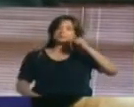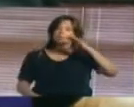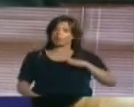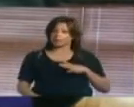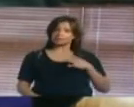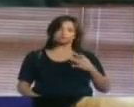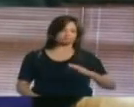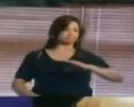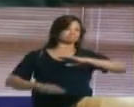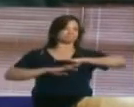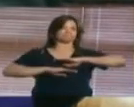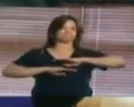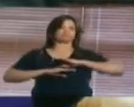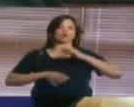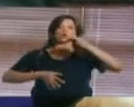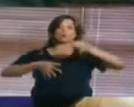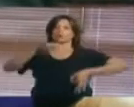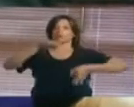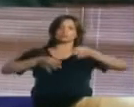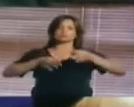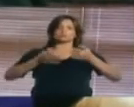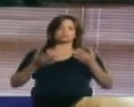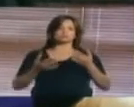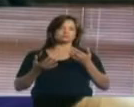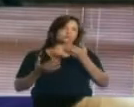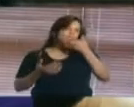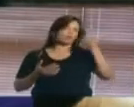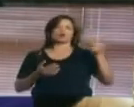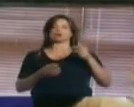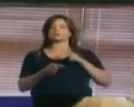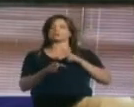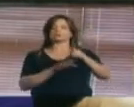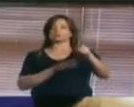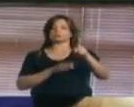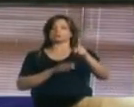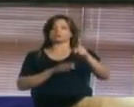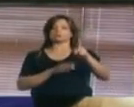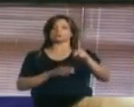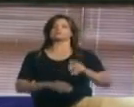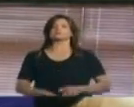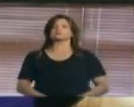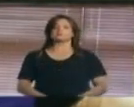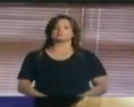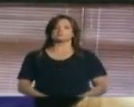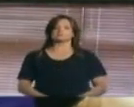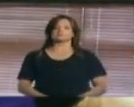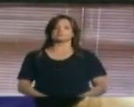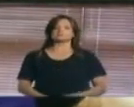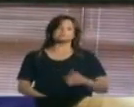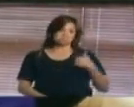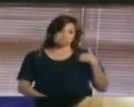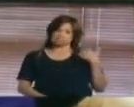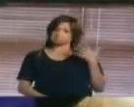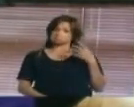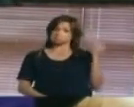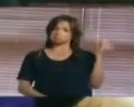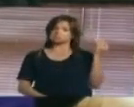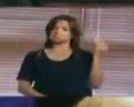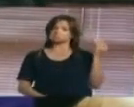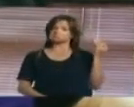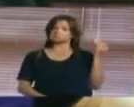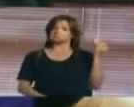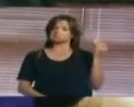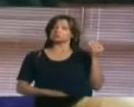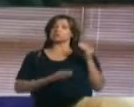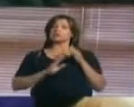satisfechos con una justicia más profesional y humana. Me puedo ir con